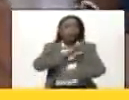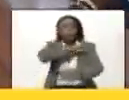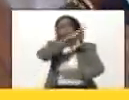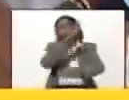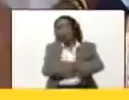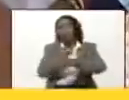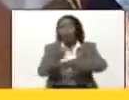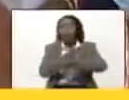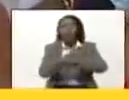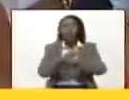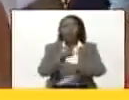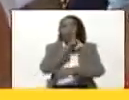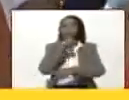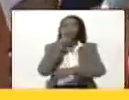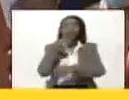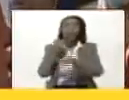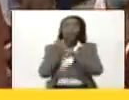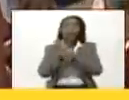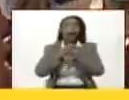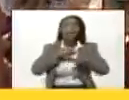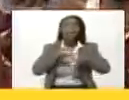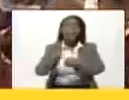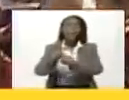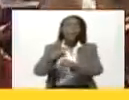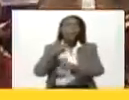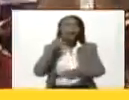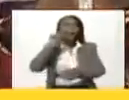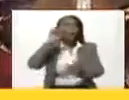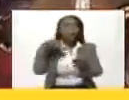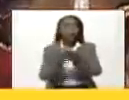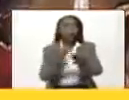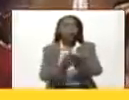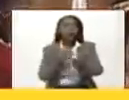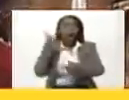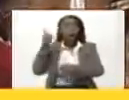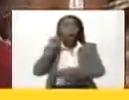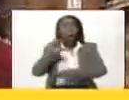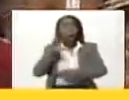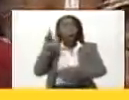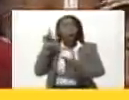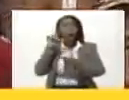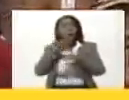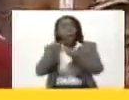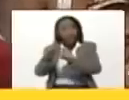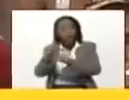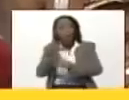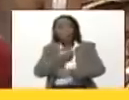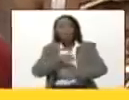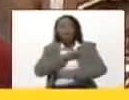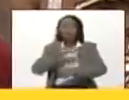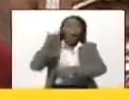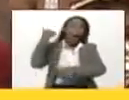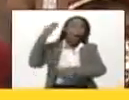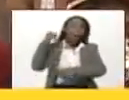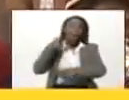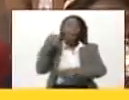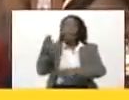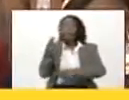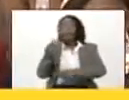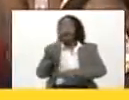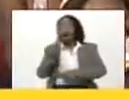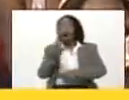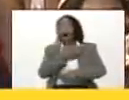gobiernos llamados imperios para justificar el colonialismo español y decir que el